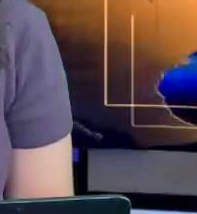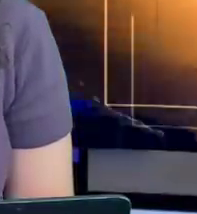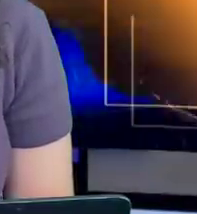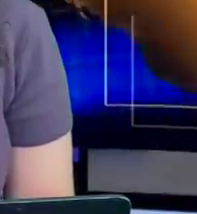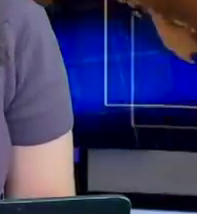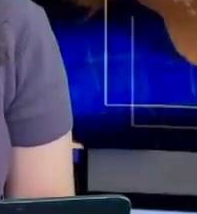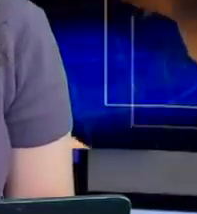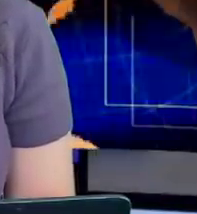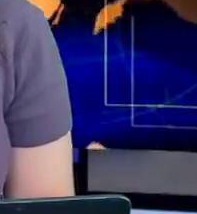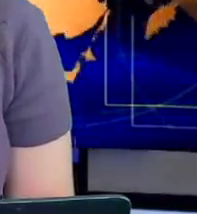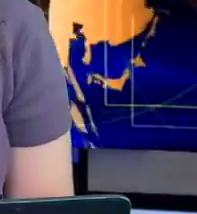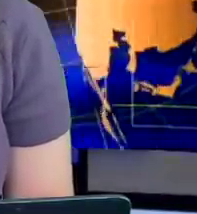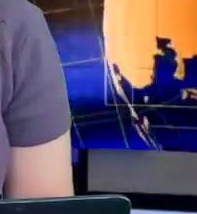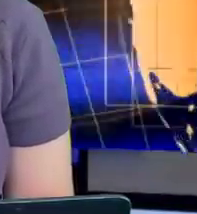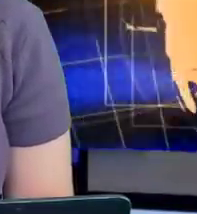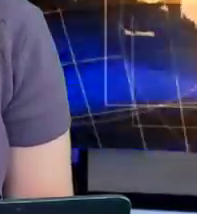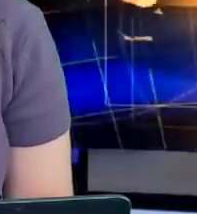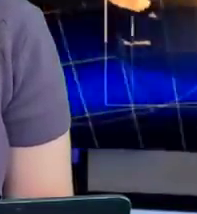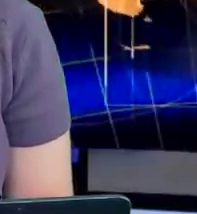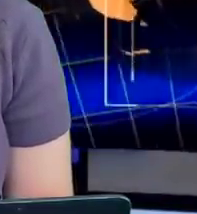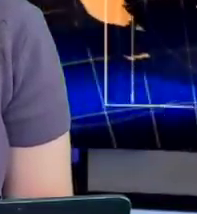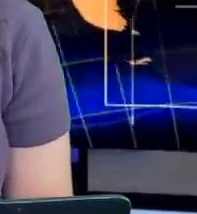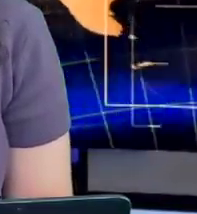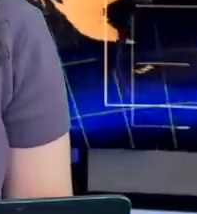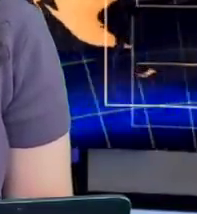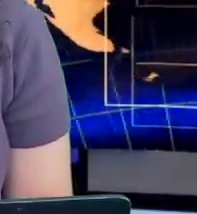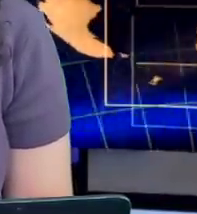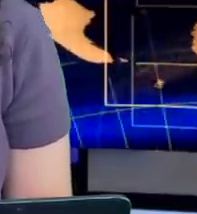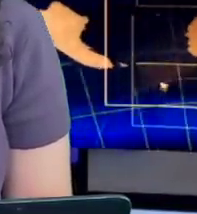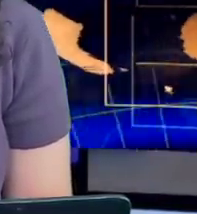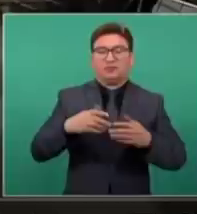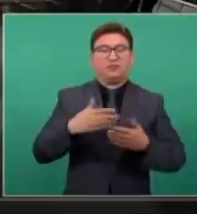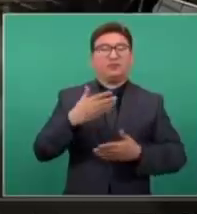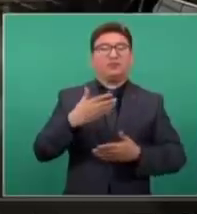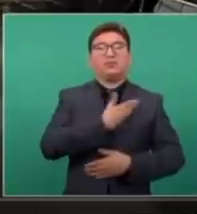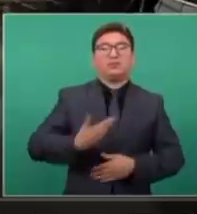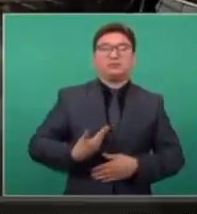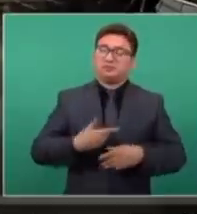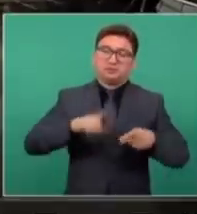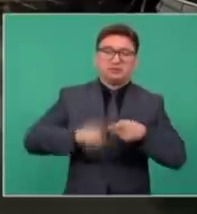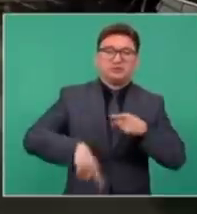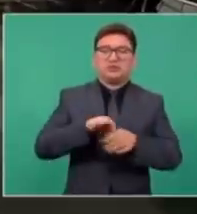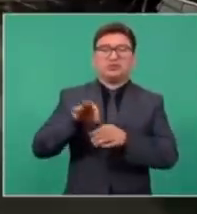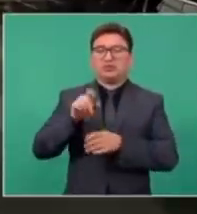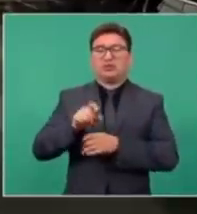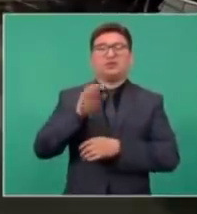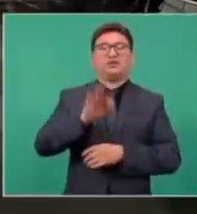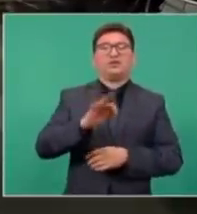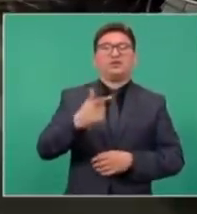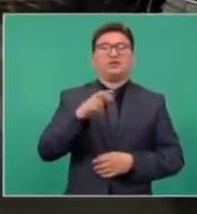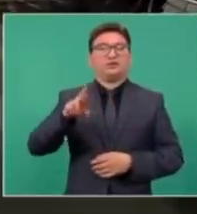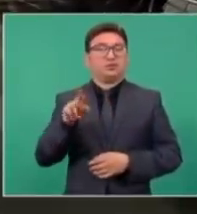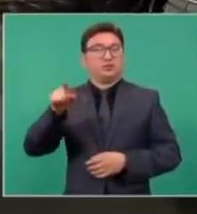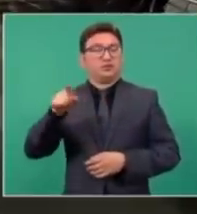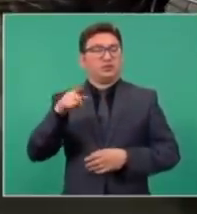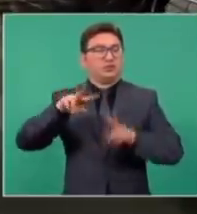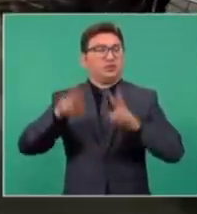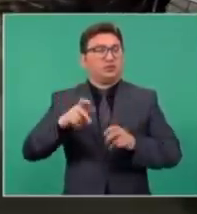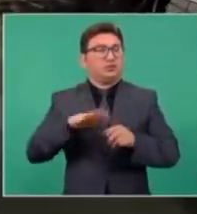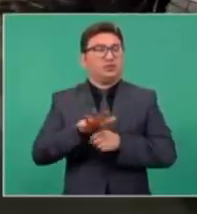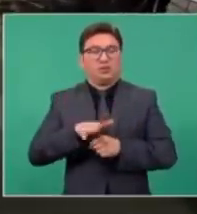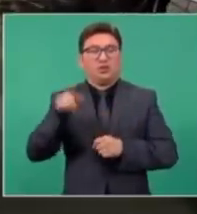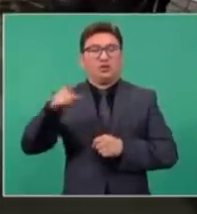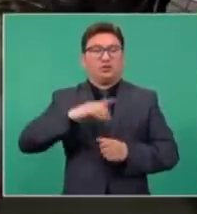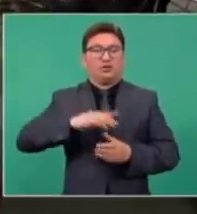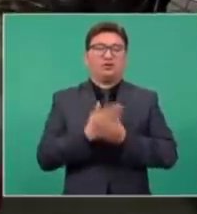ocurrió en conferencia matutina. Desde la propia Fiscalía General de la República surge el asunto de que ya se